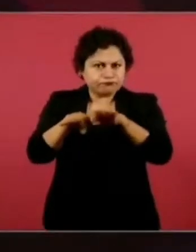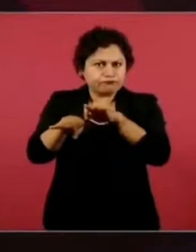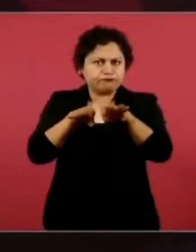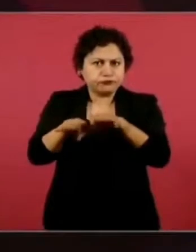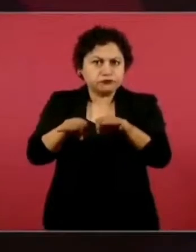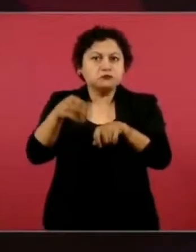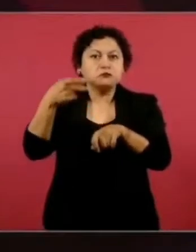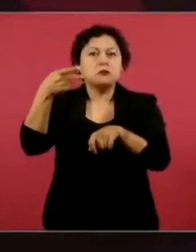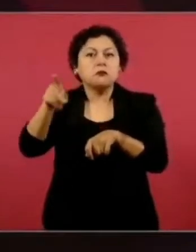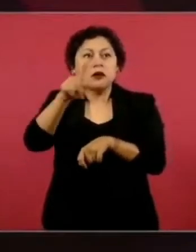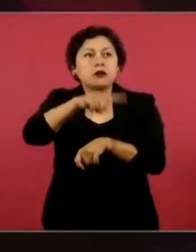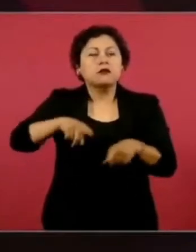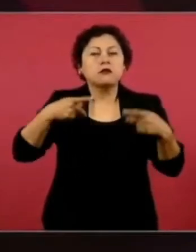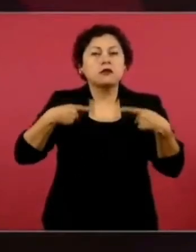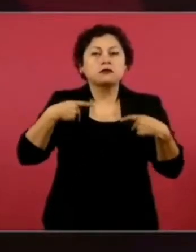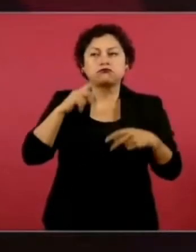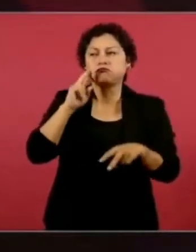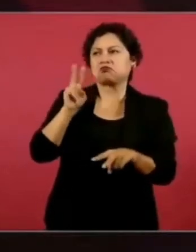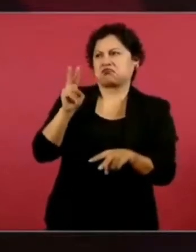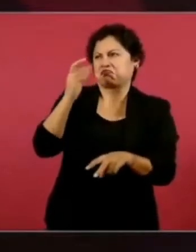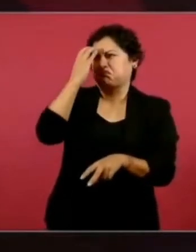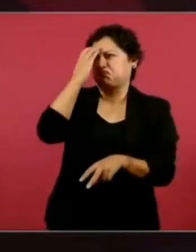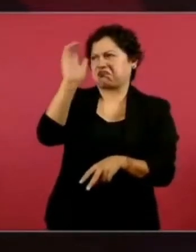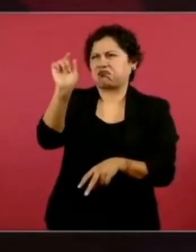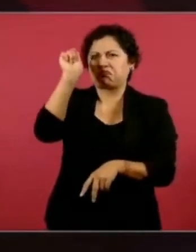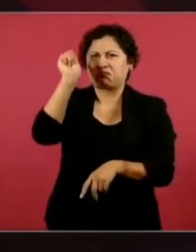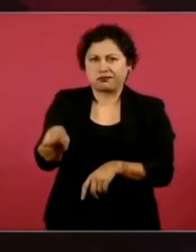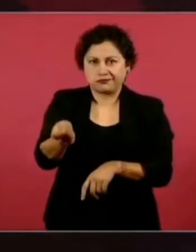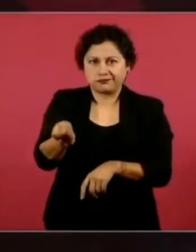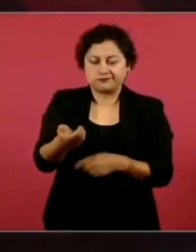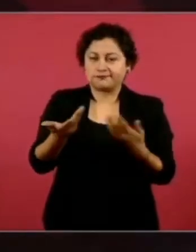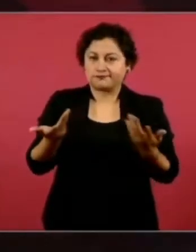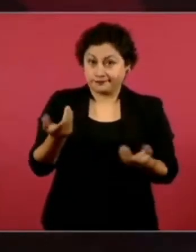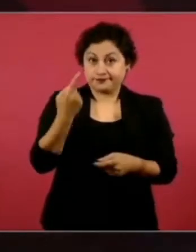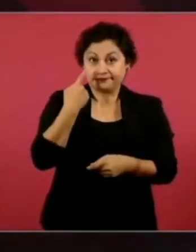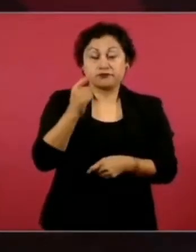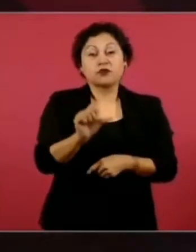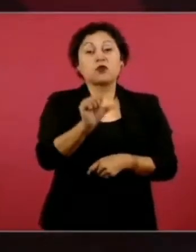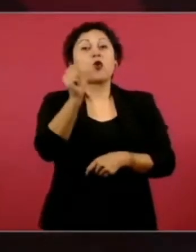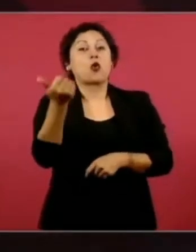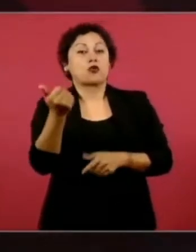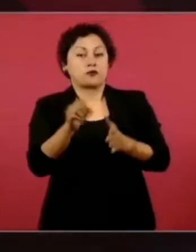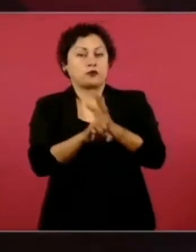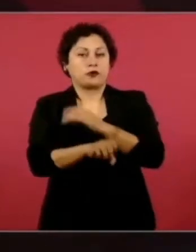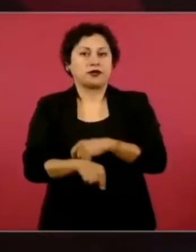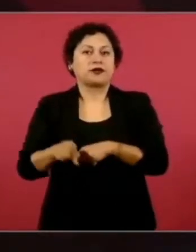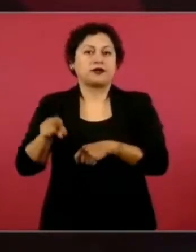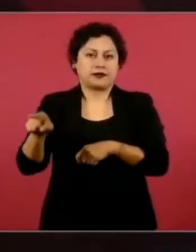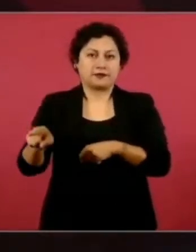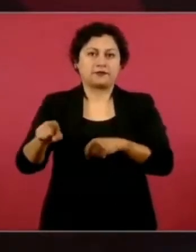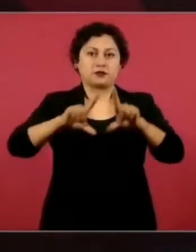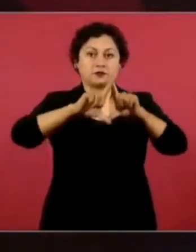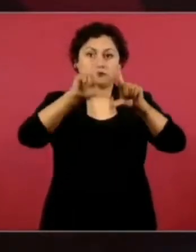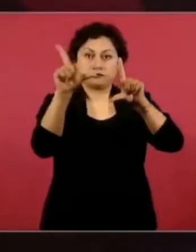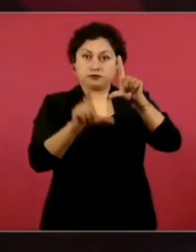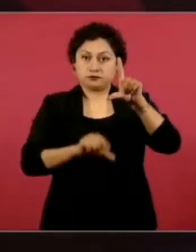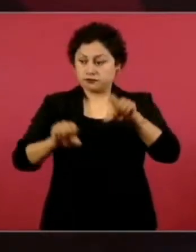en Quintana Roo, en el Caribe, del sargazo